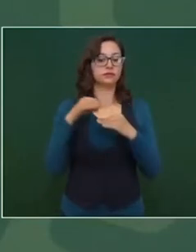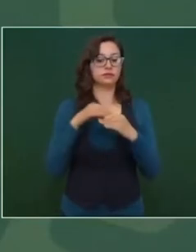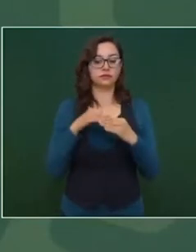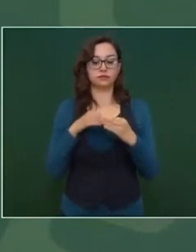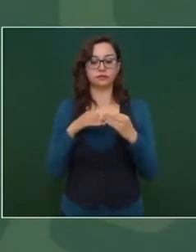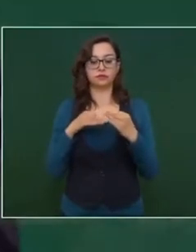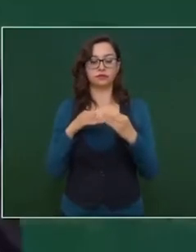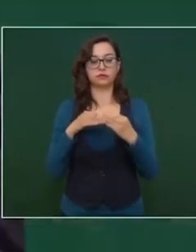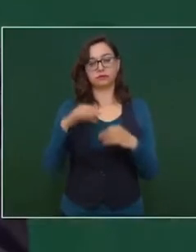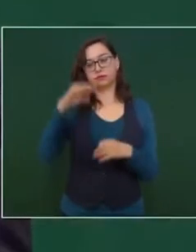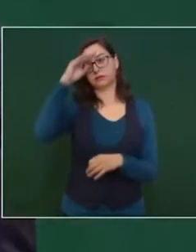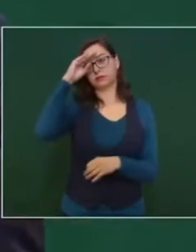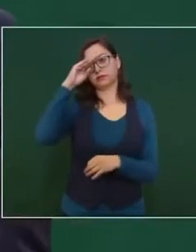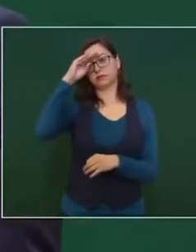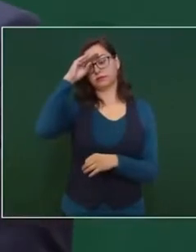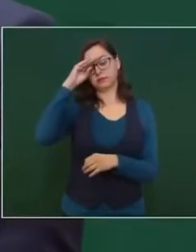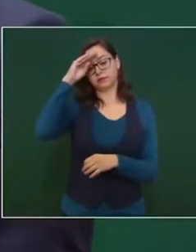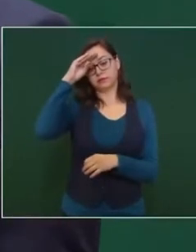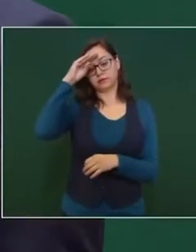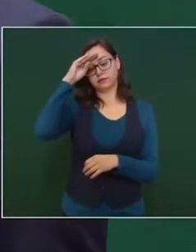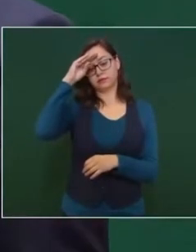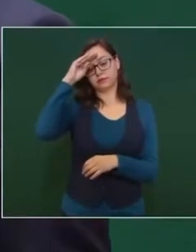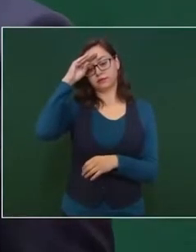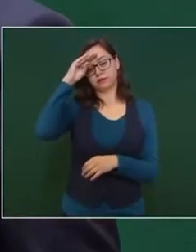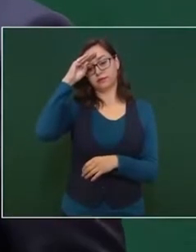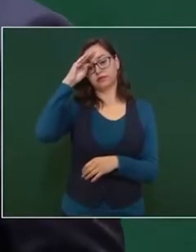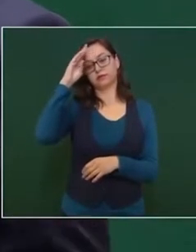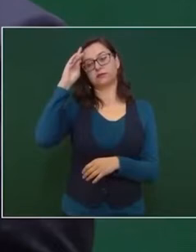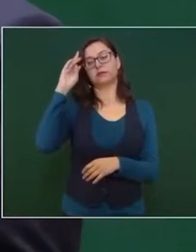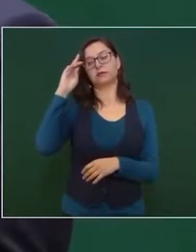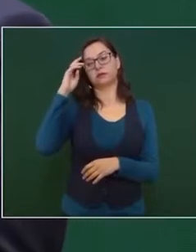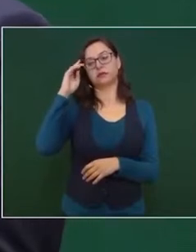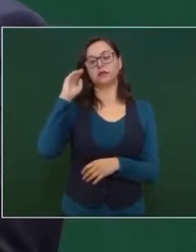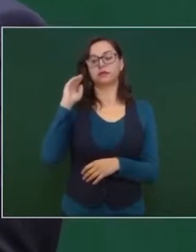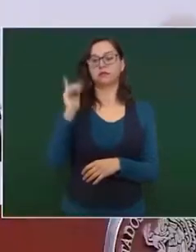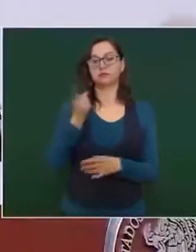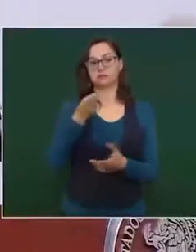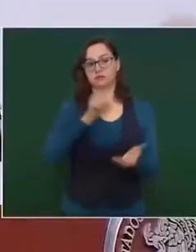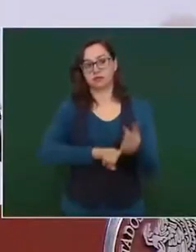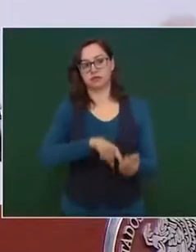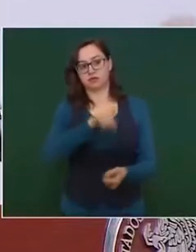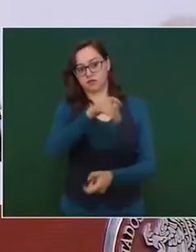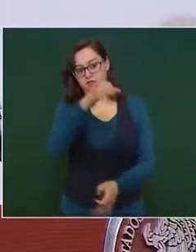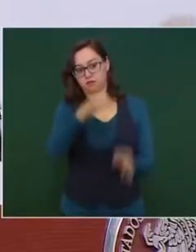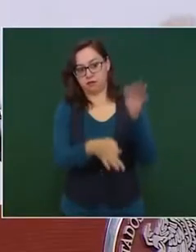plantear esta situación de inmoralidad